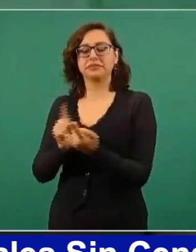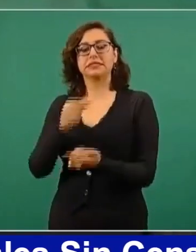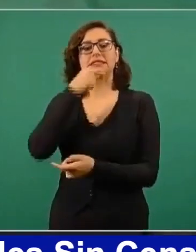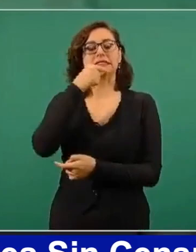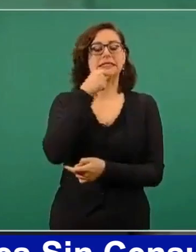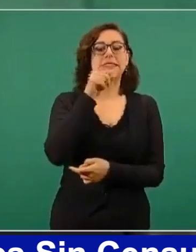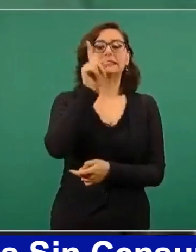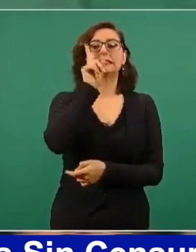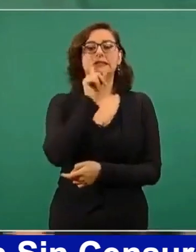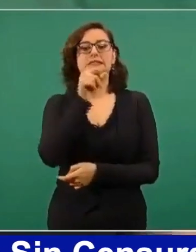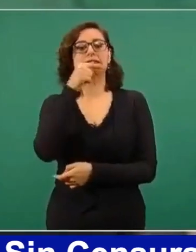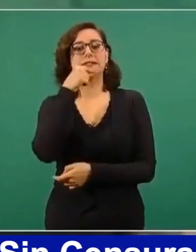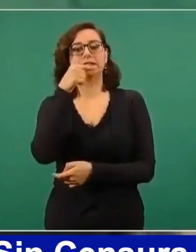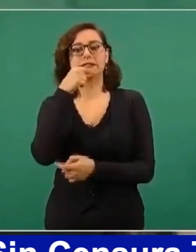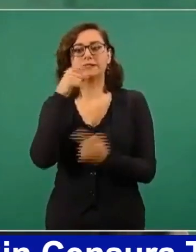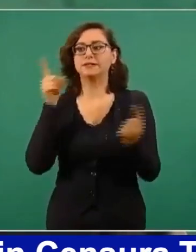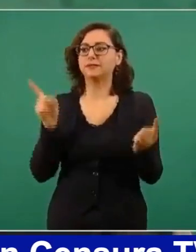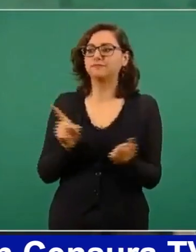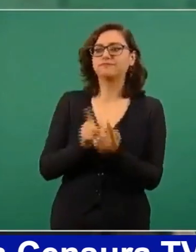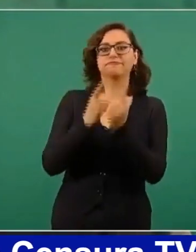niñas, los niños se reencuentran.